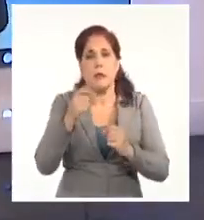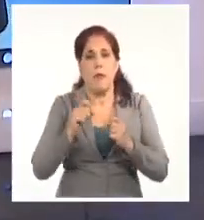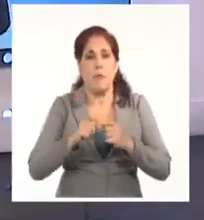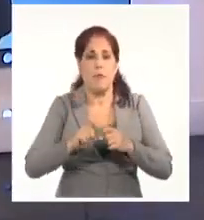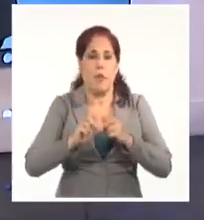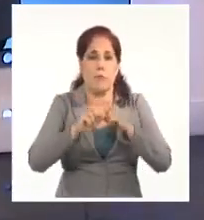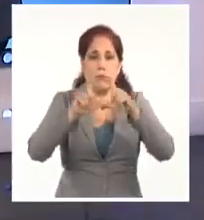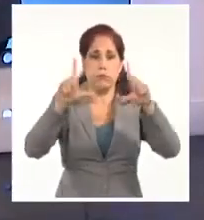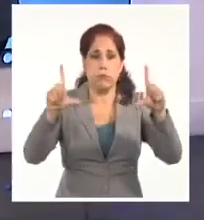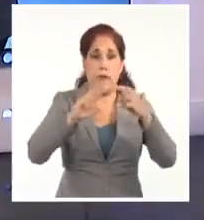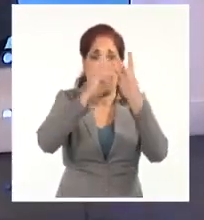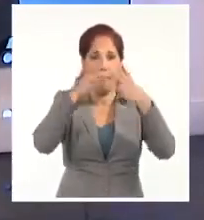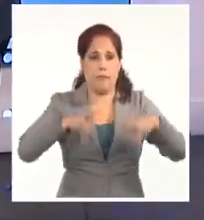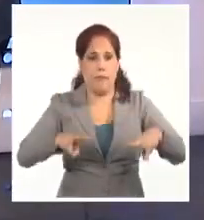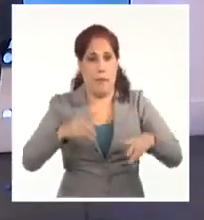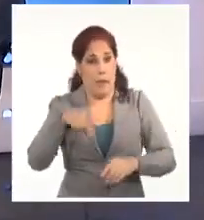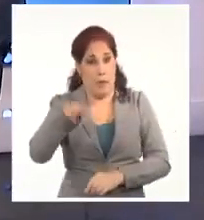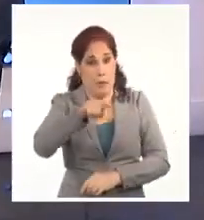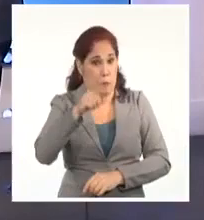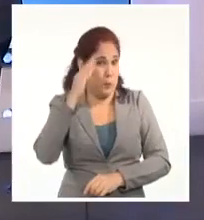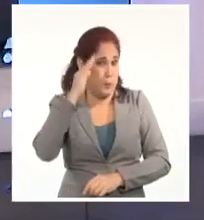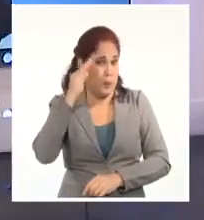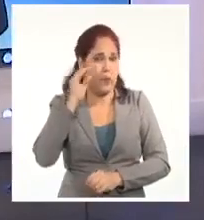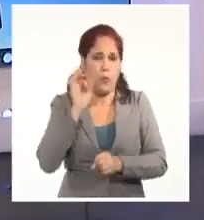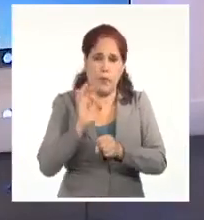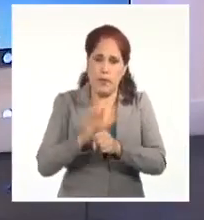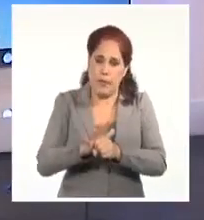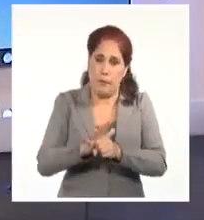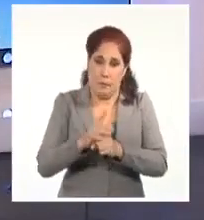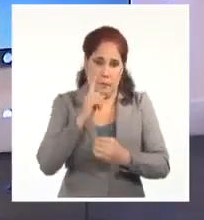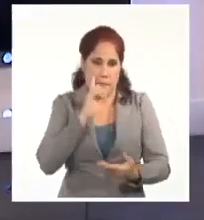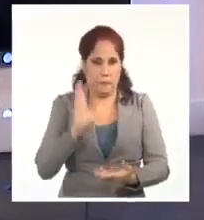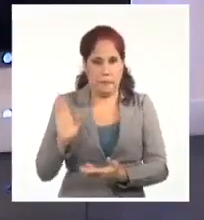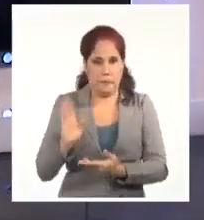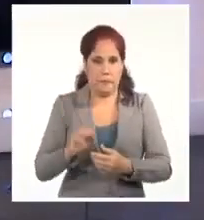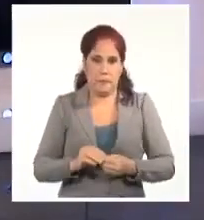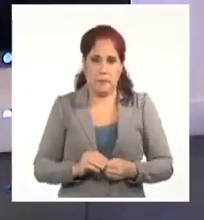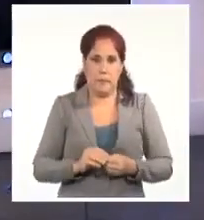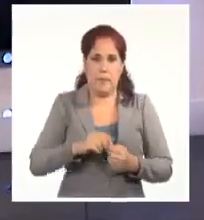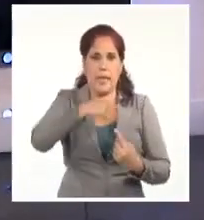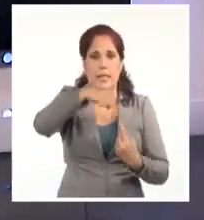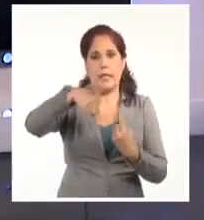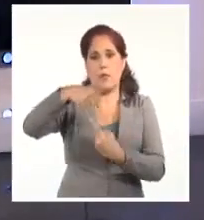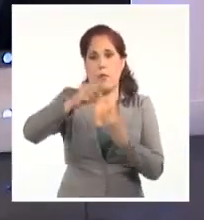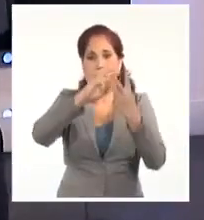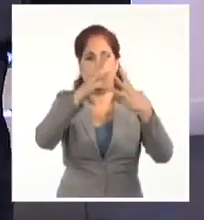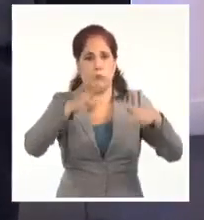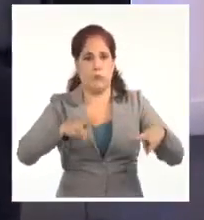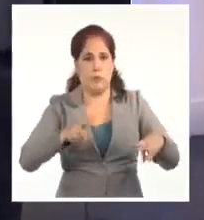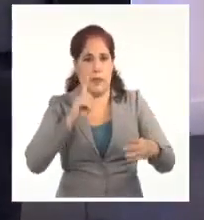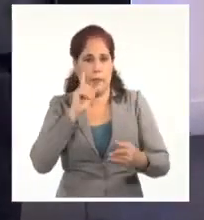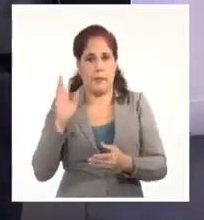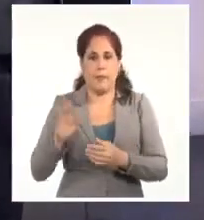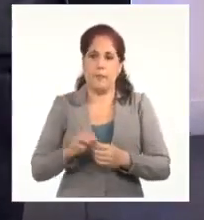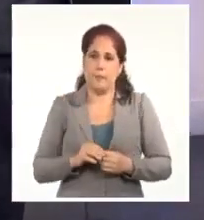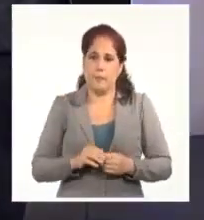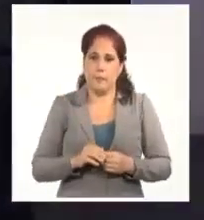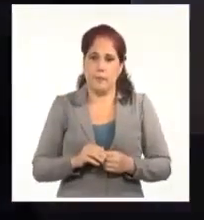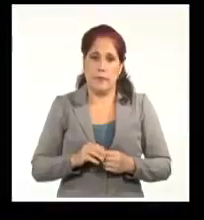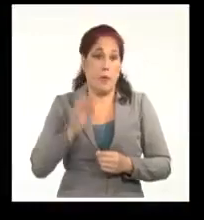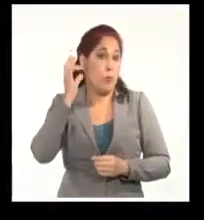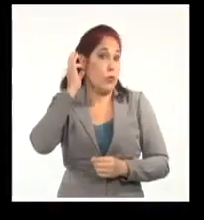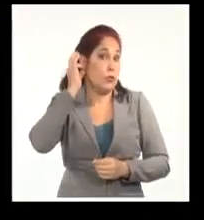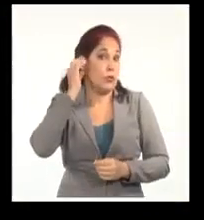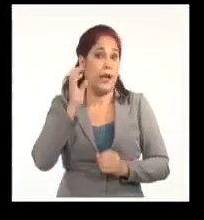redes y traerlos a su consideración. Vamos a comenzar con este que ha circulado en las redes sociales. Es toda una perla. Esta usuaria de